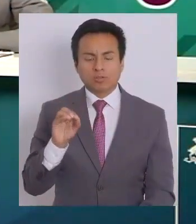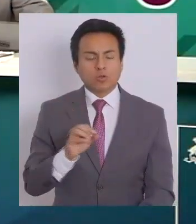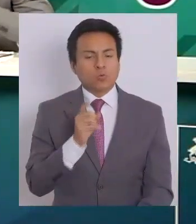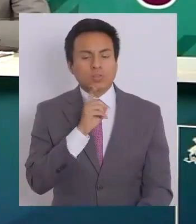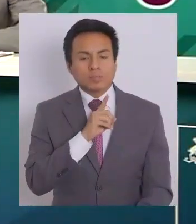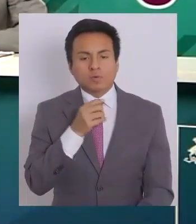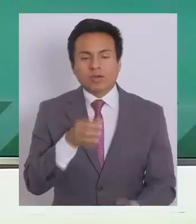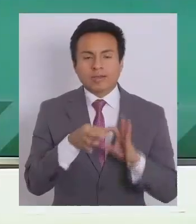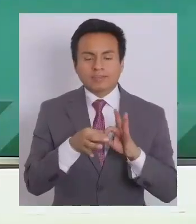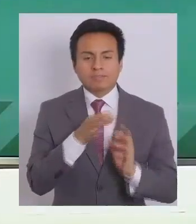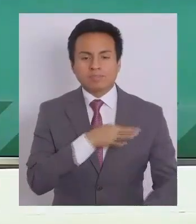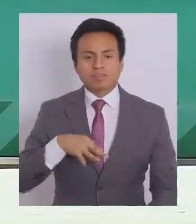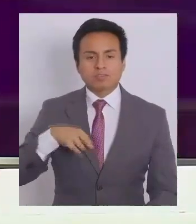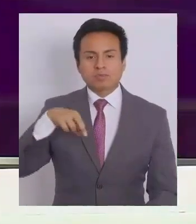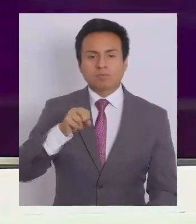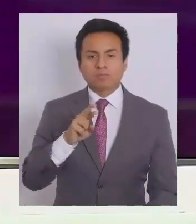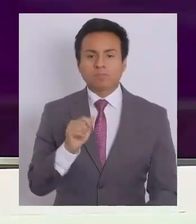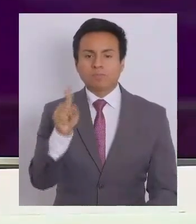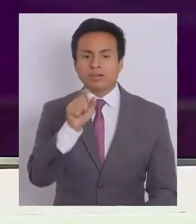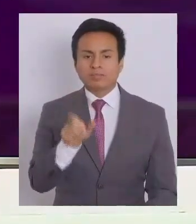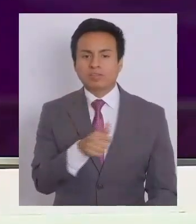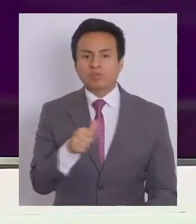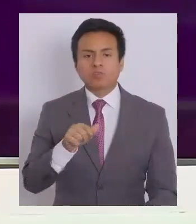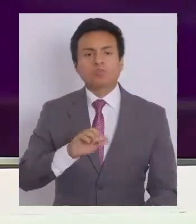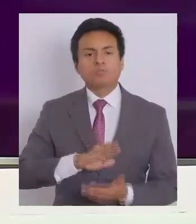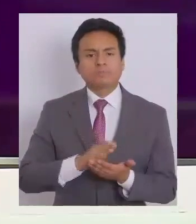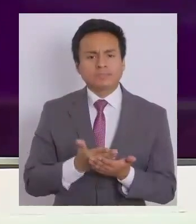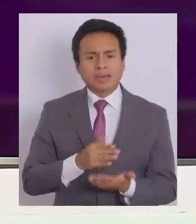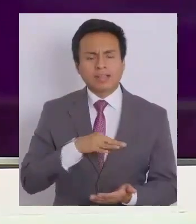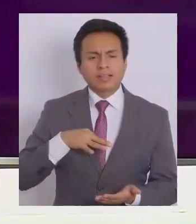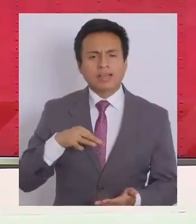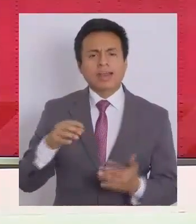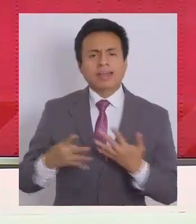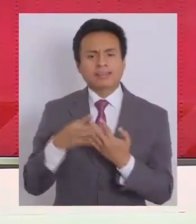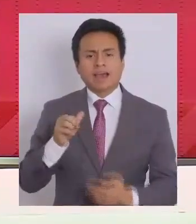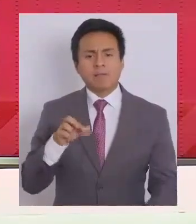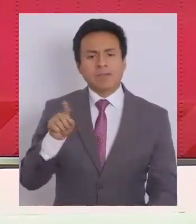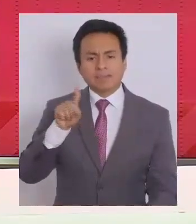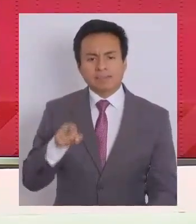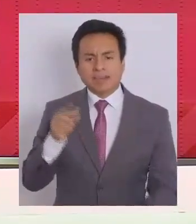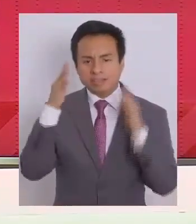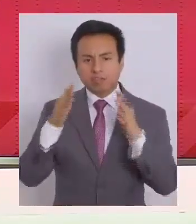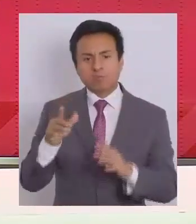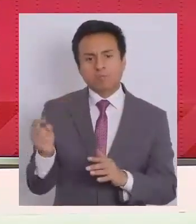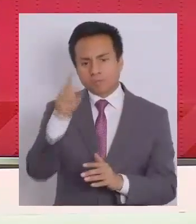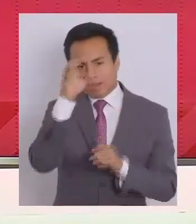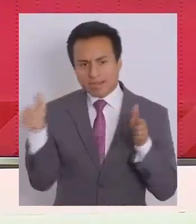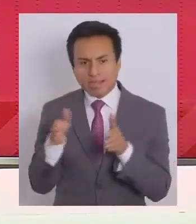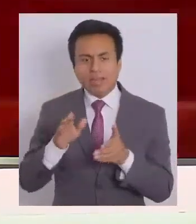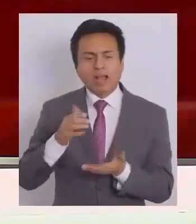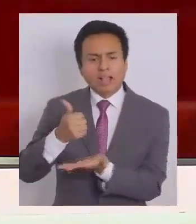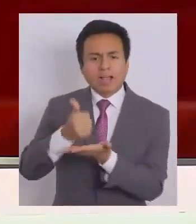agradecerle, Ministro París, en su nombre también a todas las personas del MISAL, de las redes, de las APS, es decir, de la atención primaria, salud a los alcaldes,